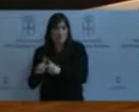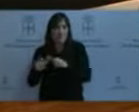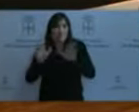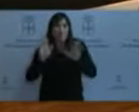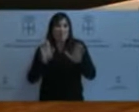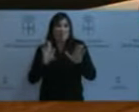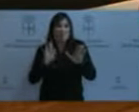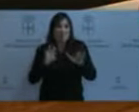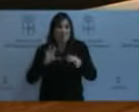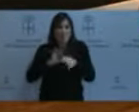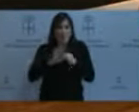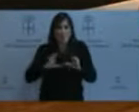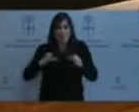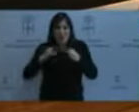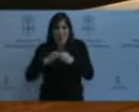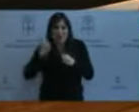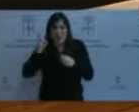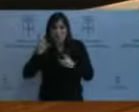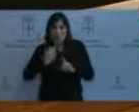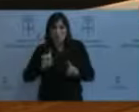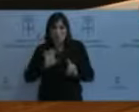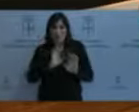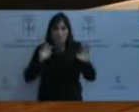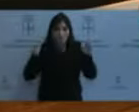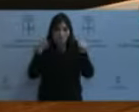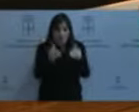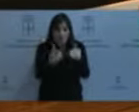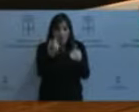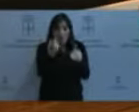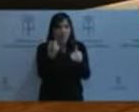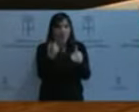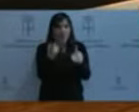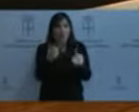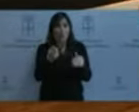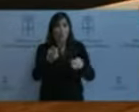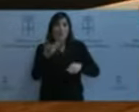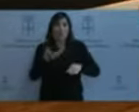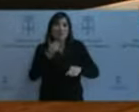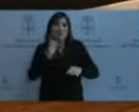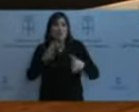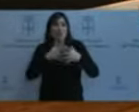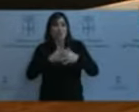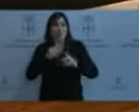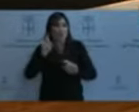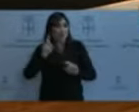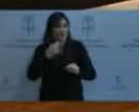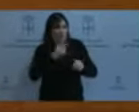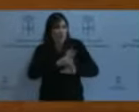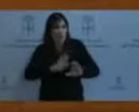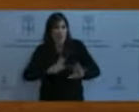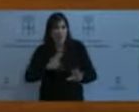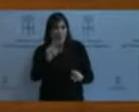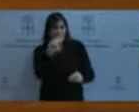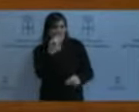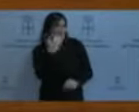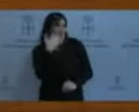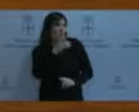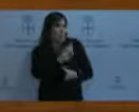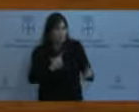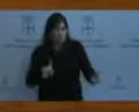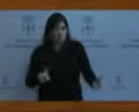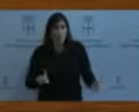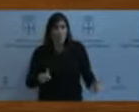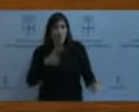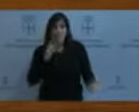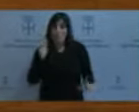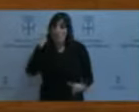al alumno. Sino en la estructura profesoral. No le he escuchado nada. Y no me mire así porque es que llevamos mucho tiempo. Mire, pensaba que